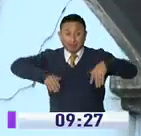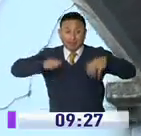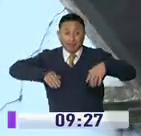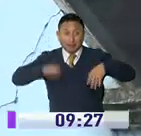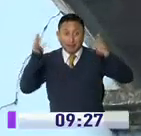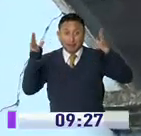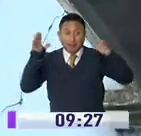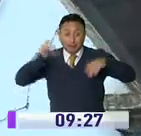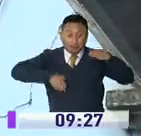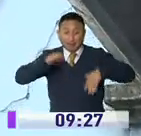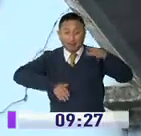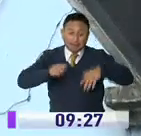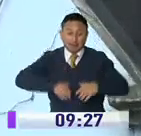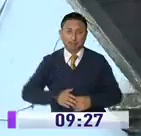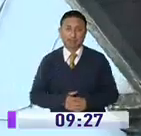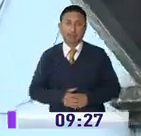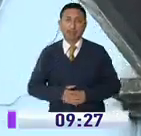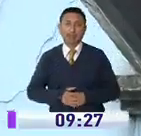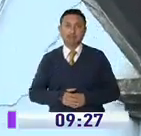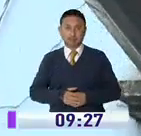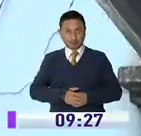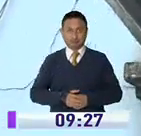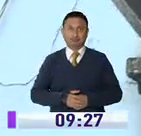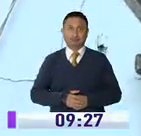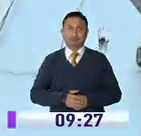felicitar a los guardianes del orden público.